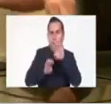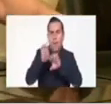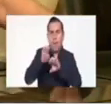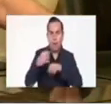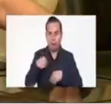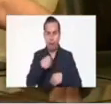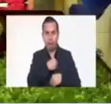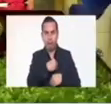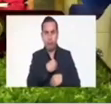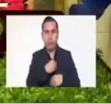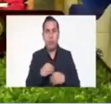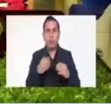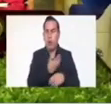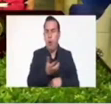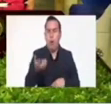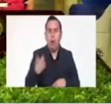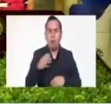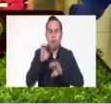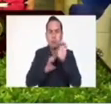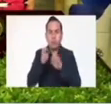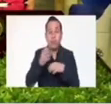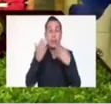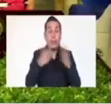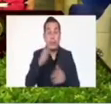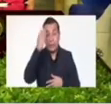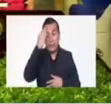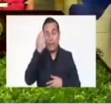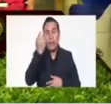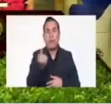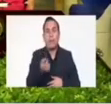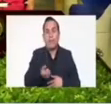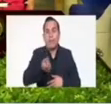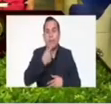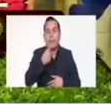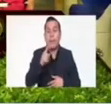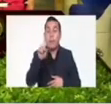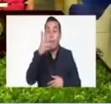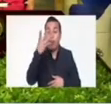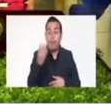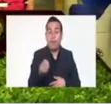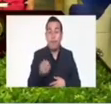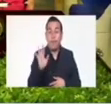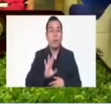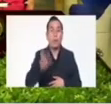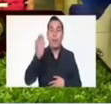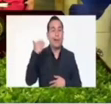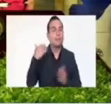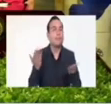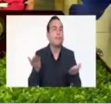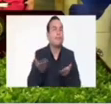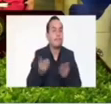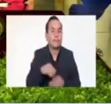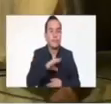menor de edad, no tienen que ponerla, cual, las diputadas, de, de, de vamos, el Claudio